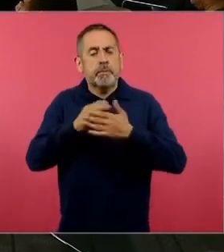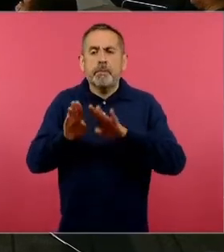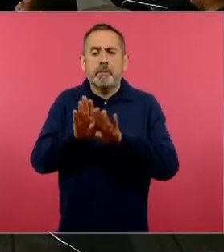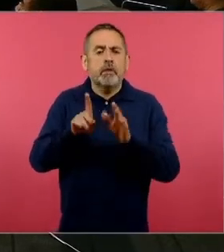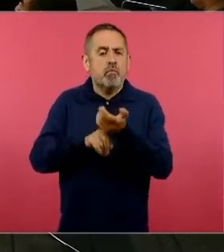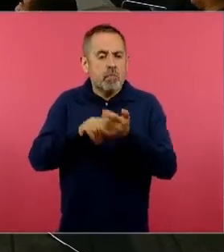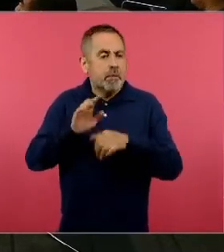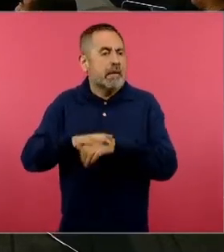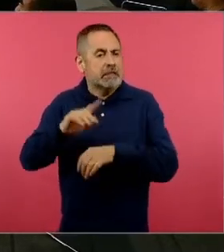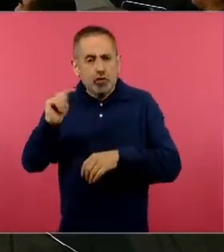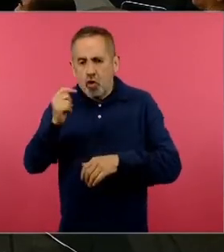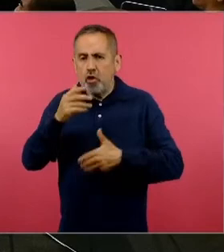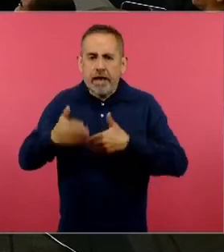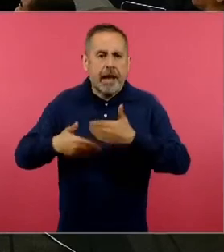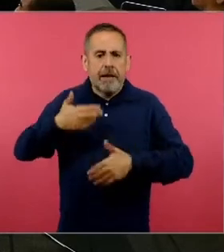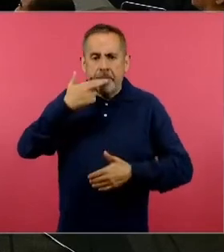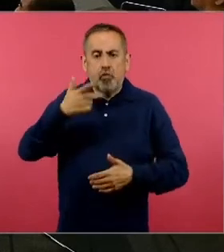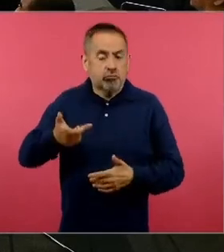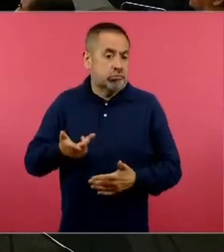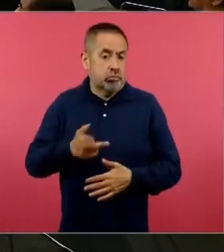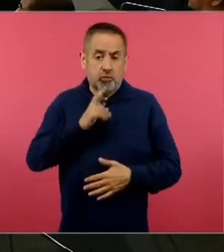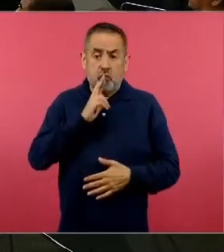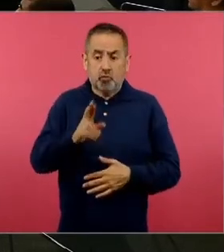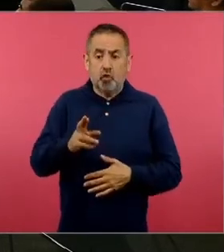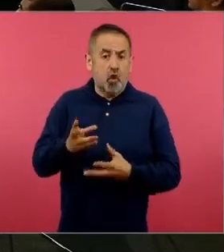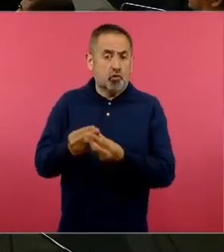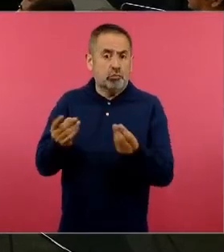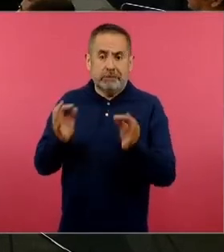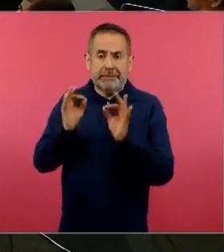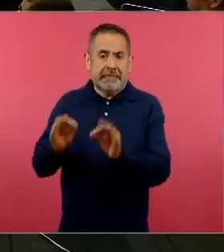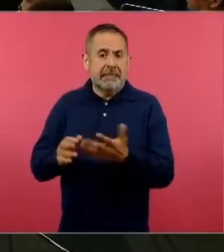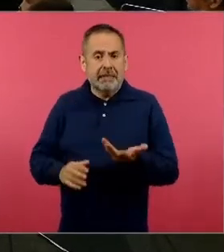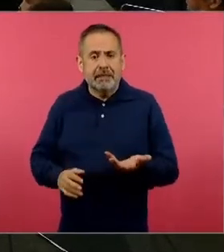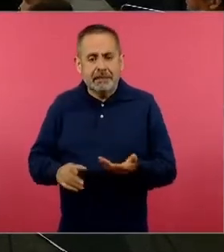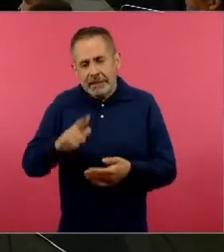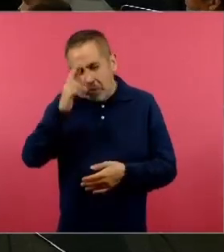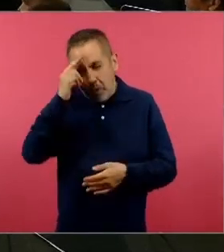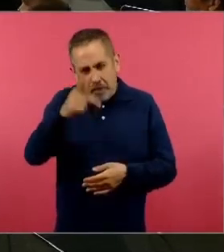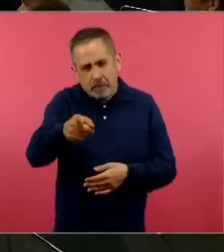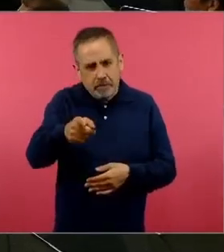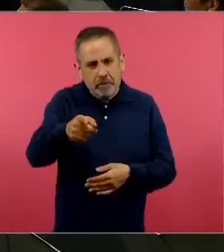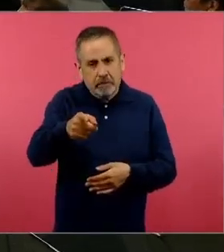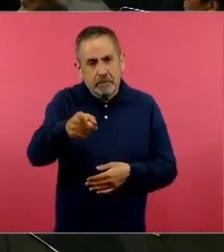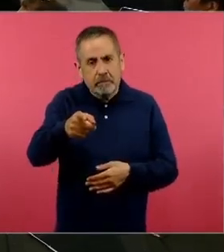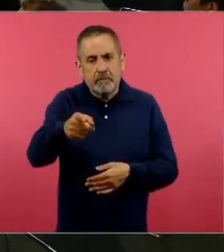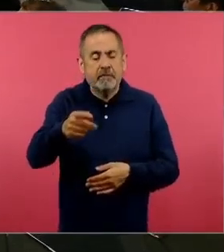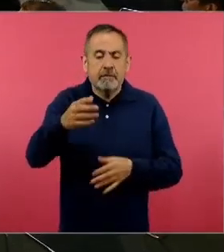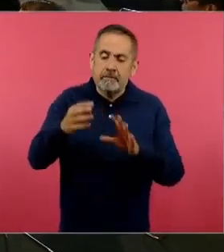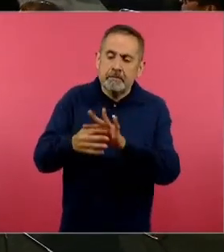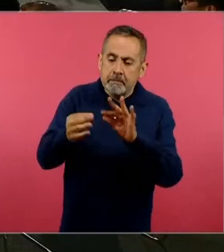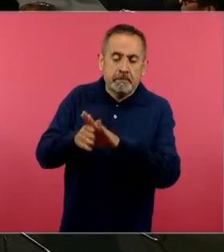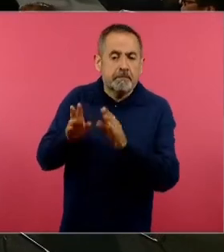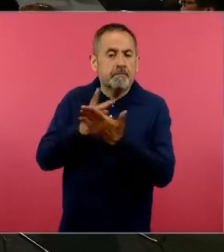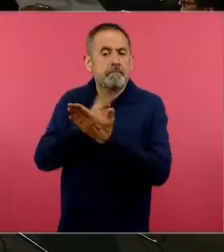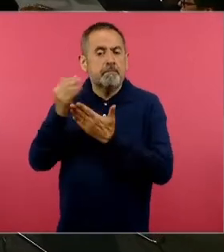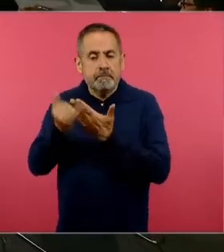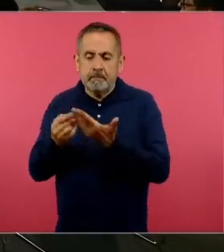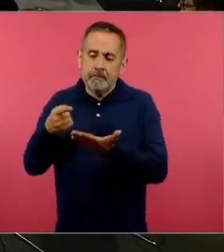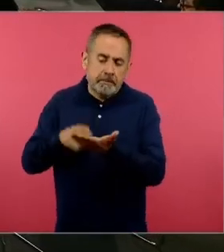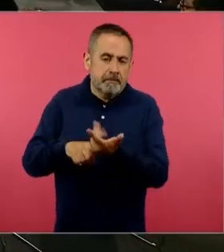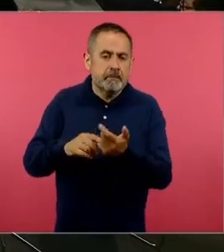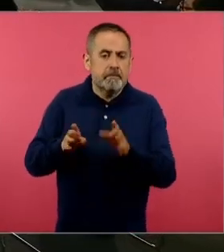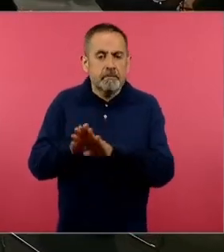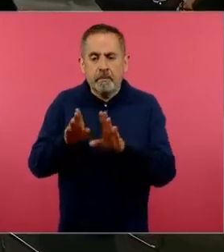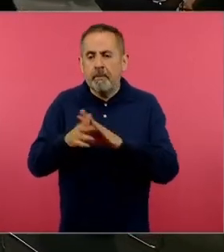tecnológico que dé solución a la problemática planteada. Si recuerdan ustedes, estábamos viendo en este proyecto en particular